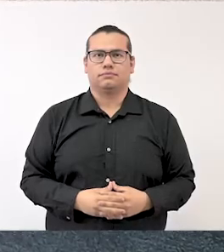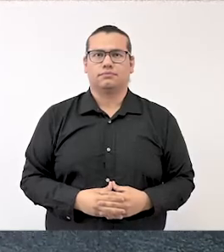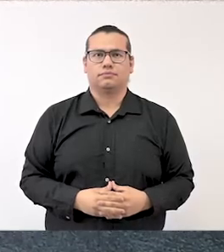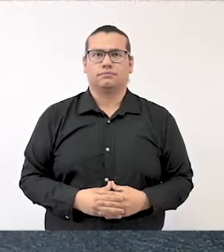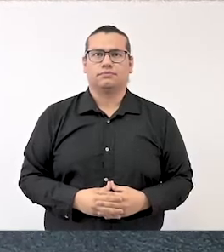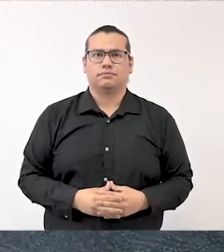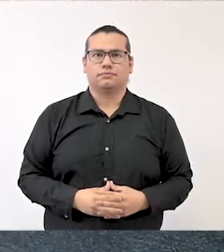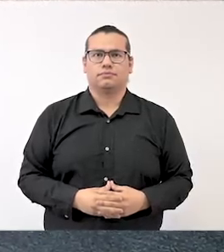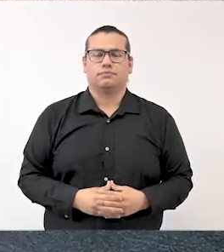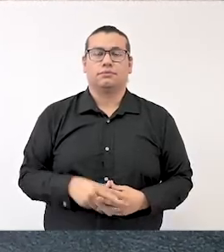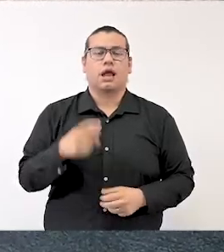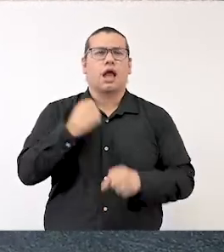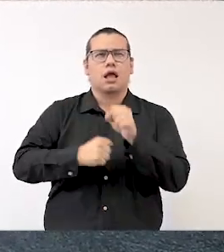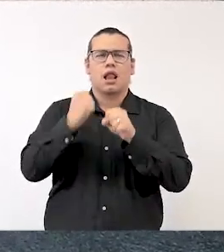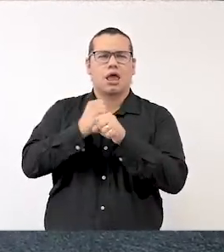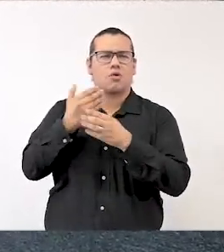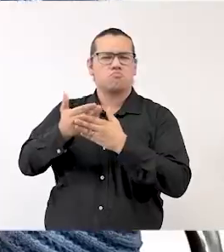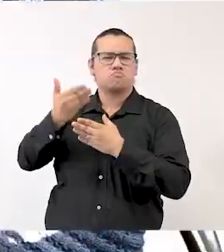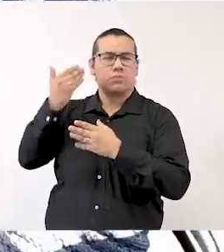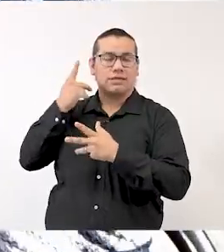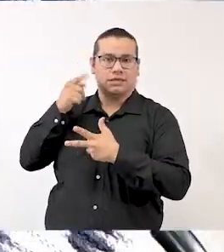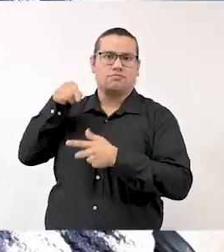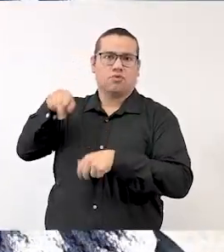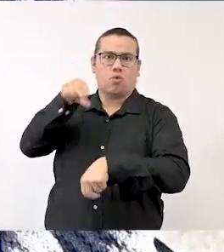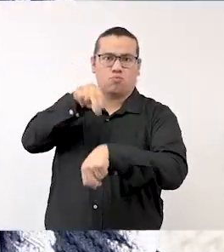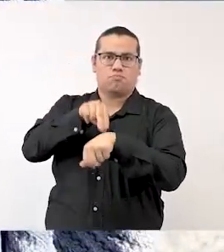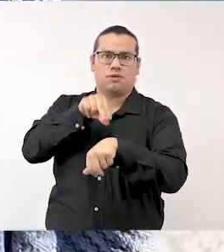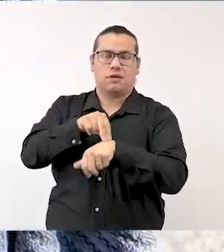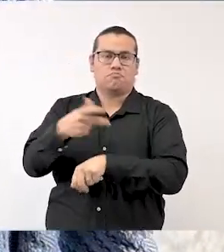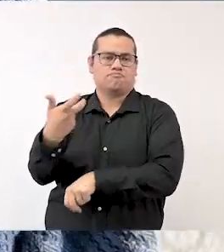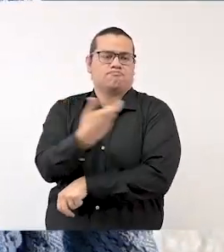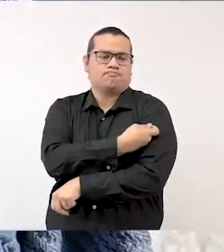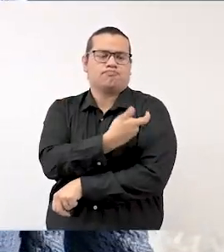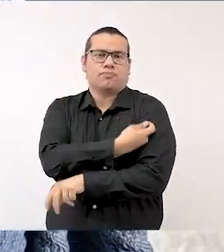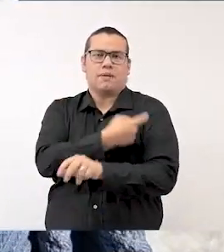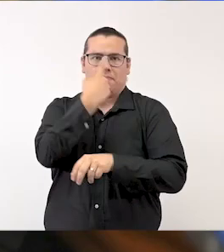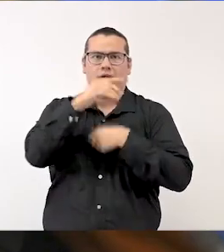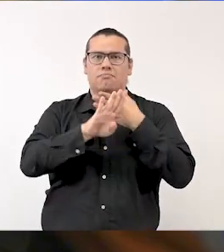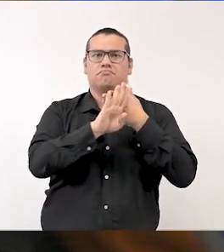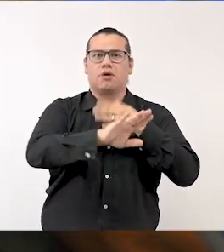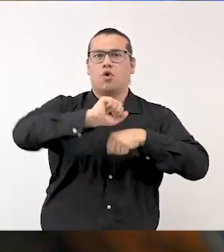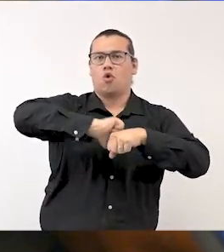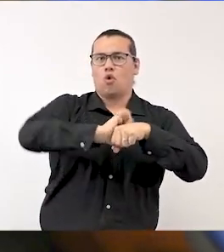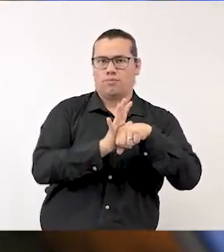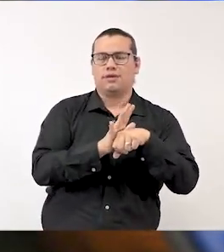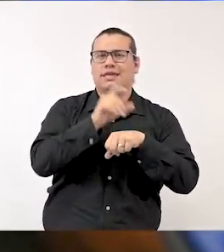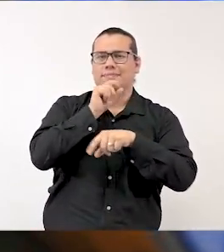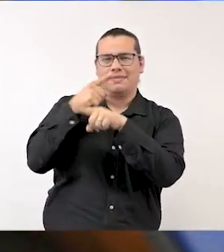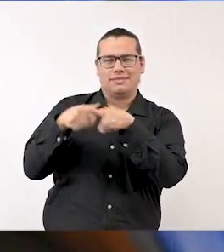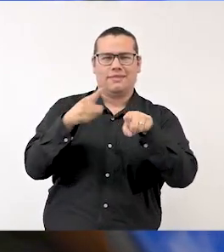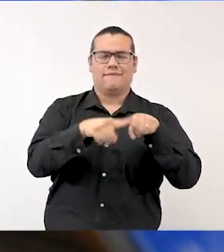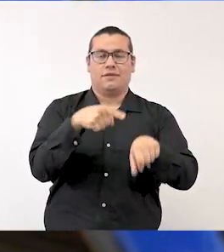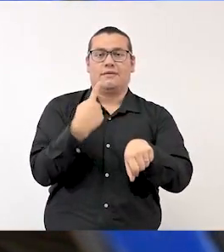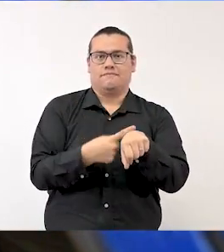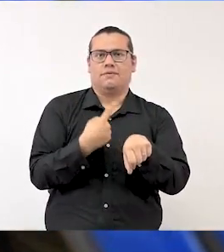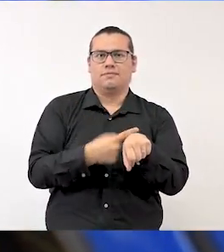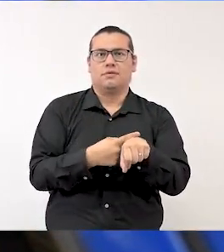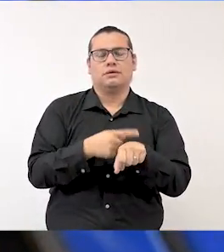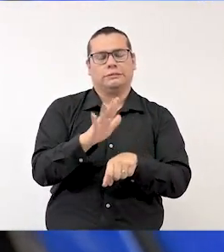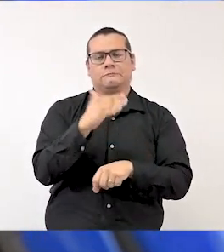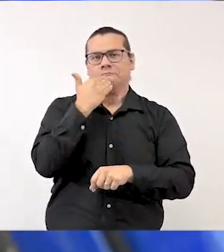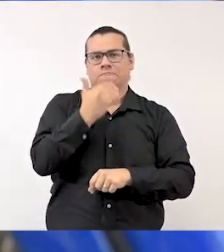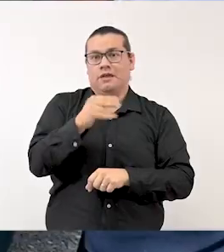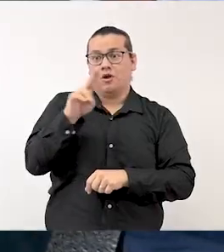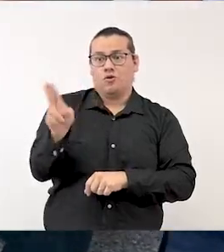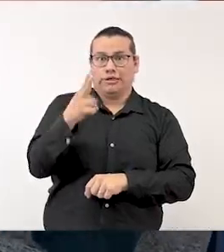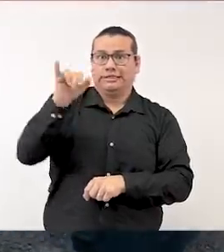El año pasado, el centro médico estuvo aplicando vacunas contra la COVID-19 y otros padecimientos. Qué bien que la UNI se interesa en apoyar la